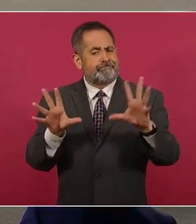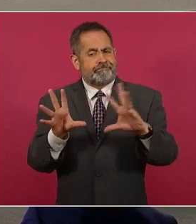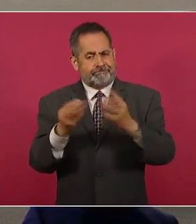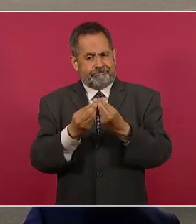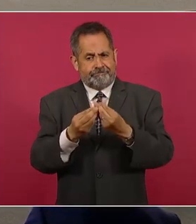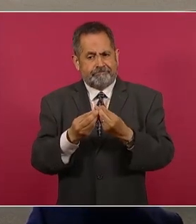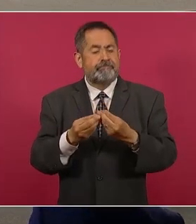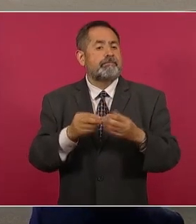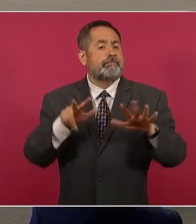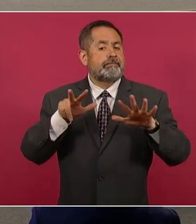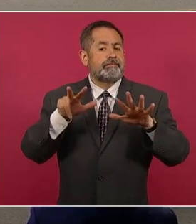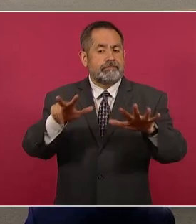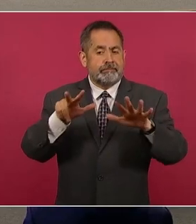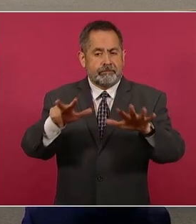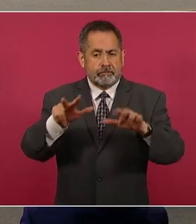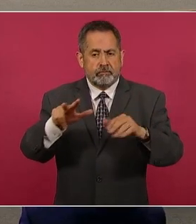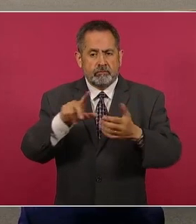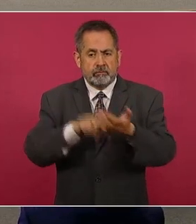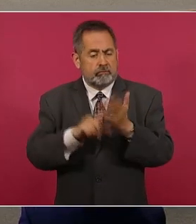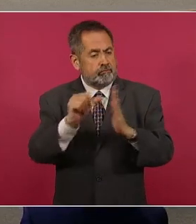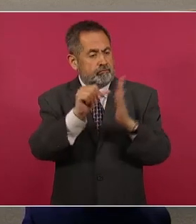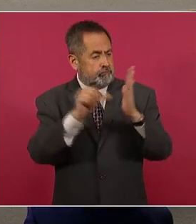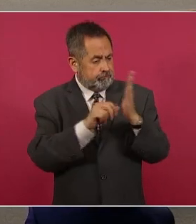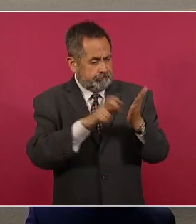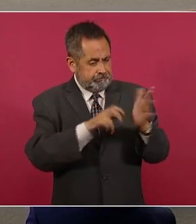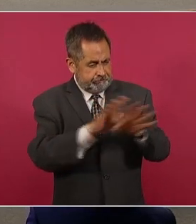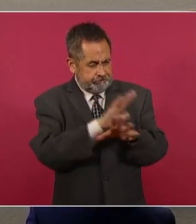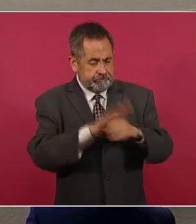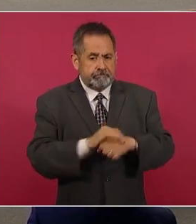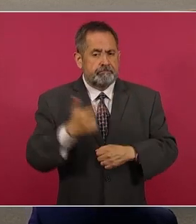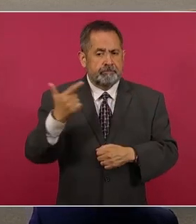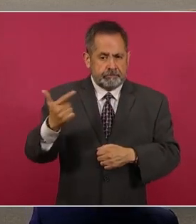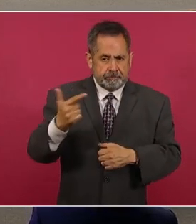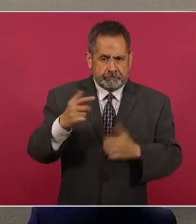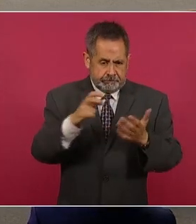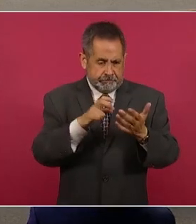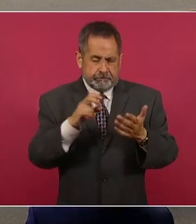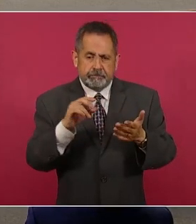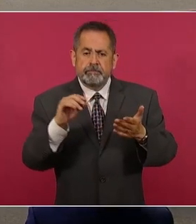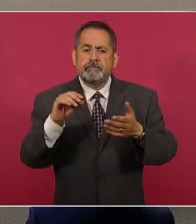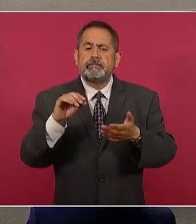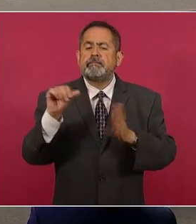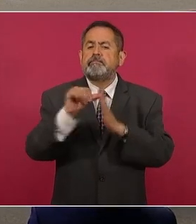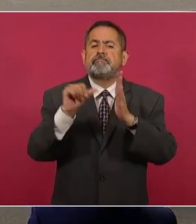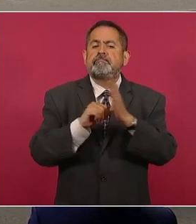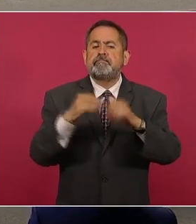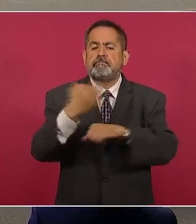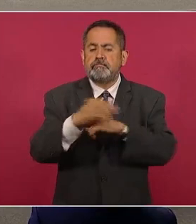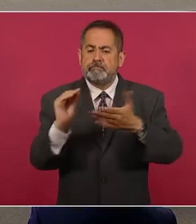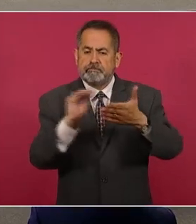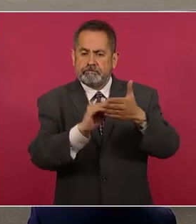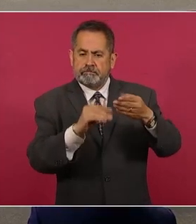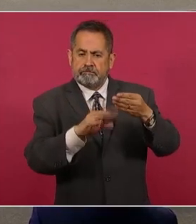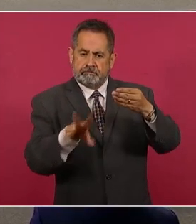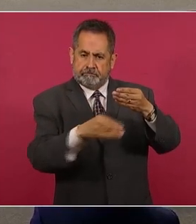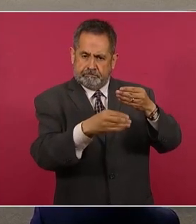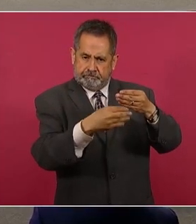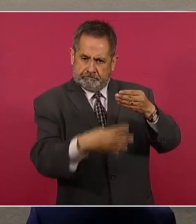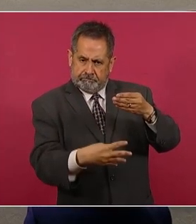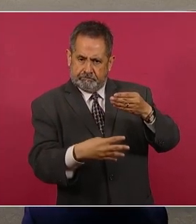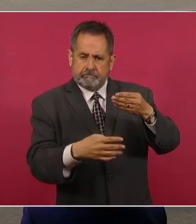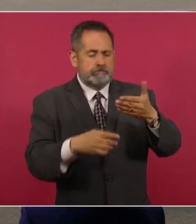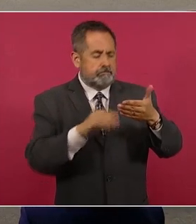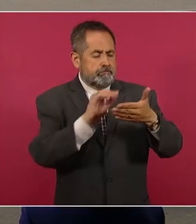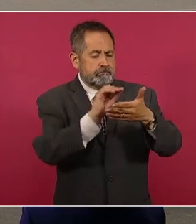18 artículos de la Constitución, 7 artículos transitorios y formalmente también la